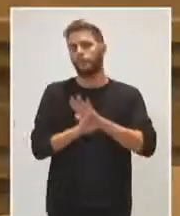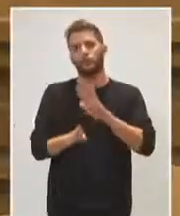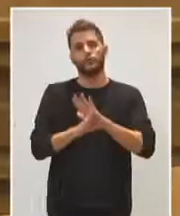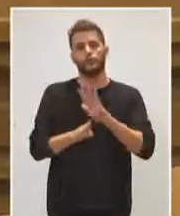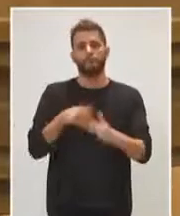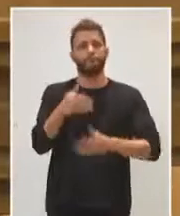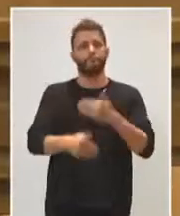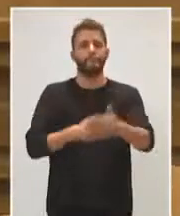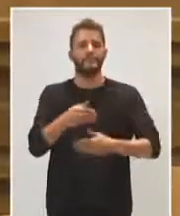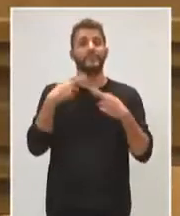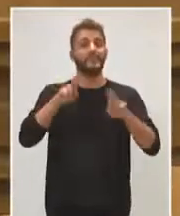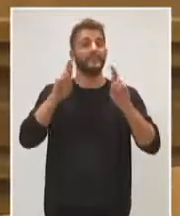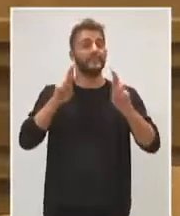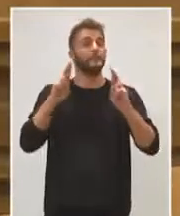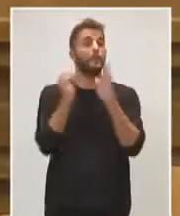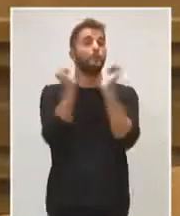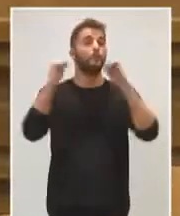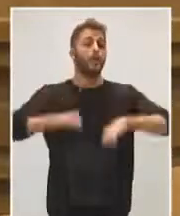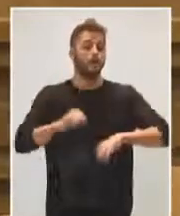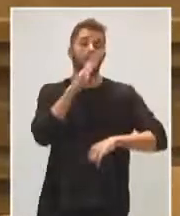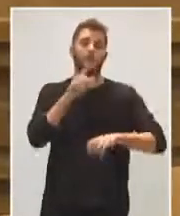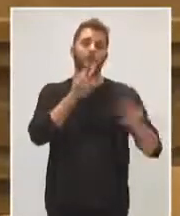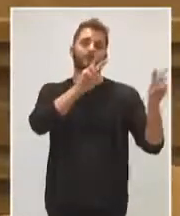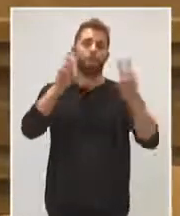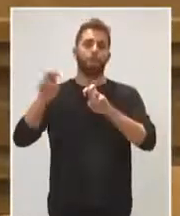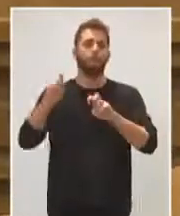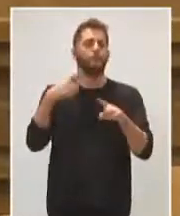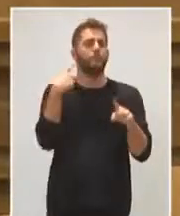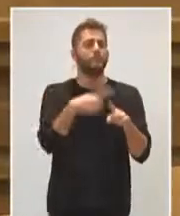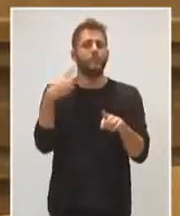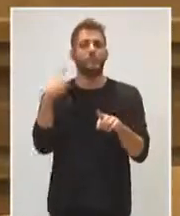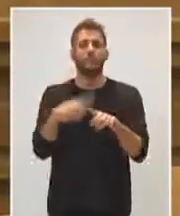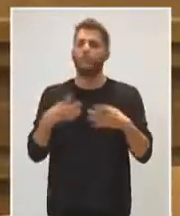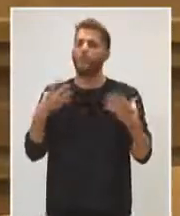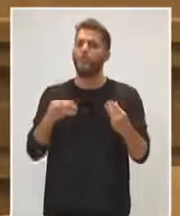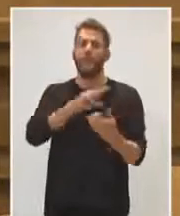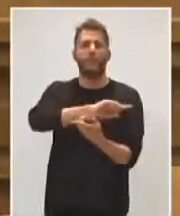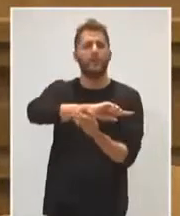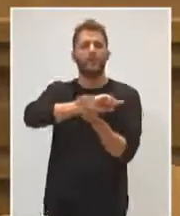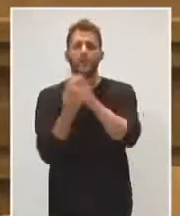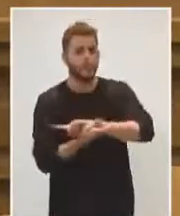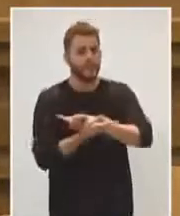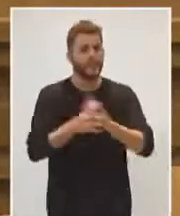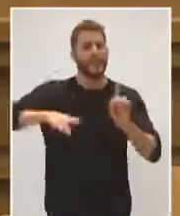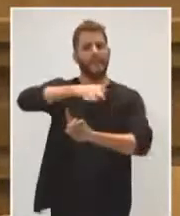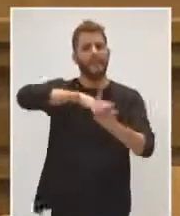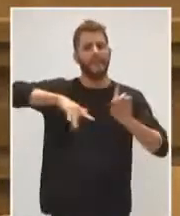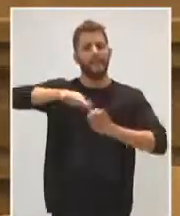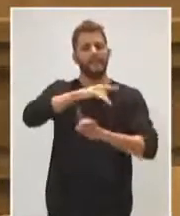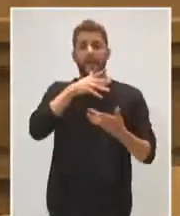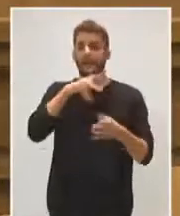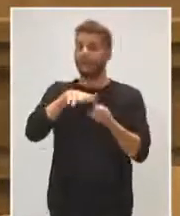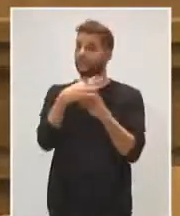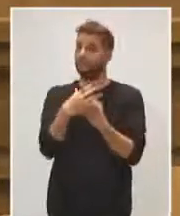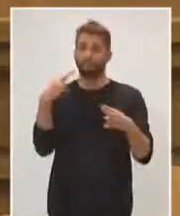lo sea por la vía del acuerdo, porque tenemos muy claras las cosas y van a cambiar mucho las cosas y el ambiente y el panorama político